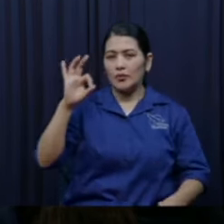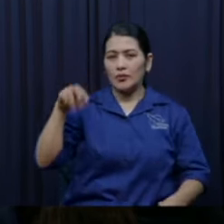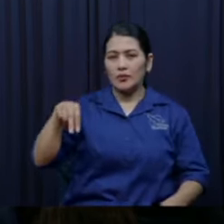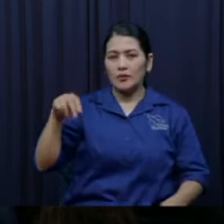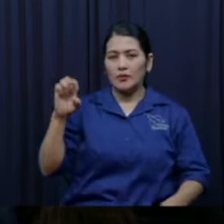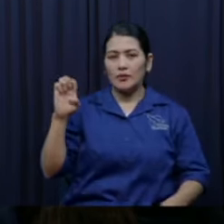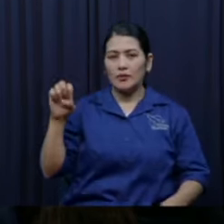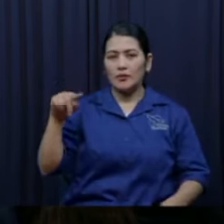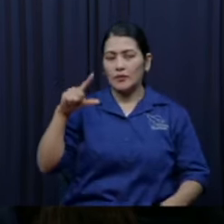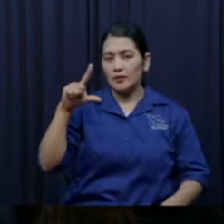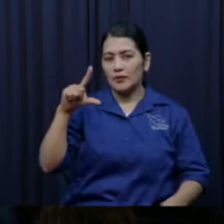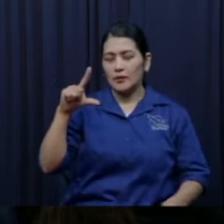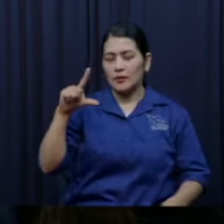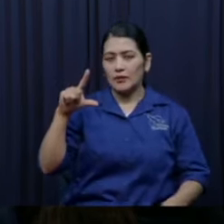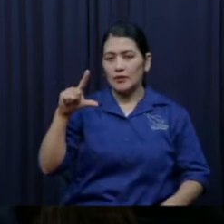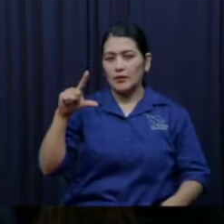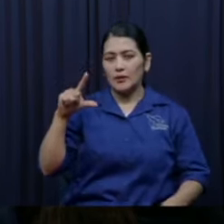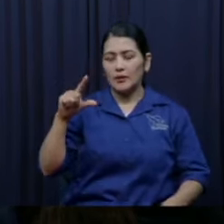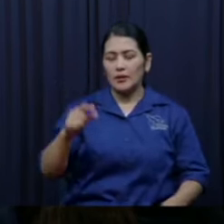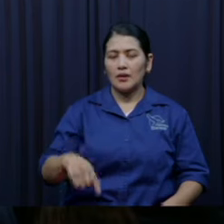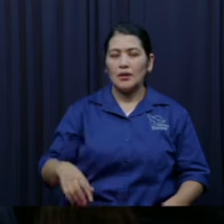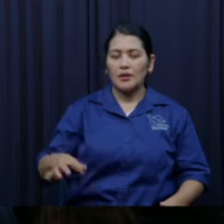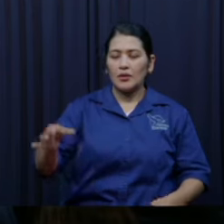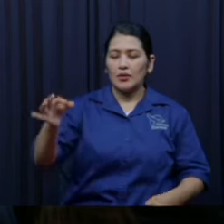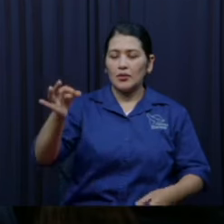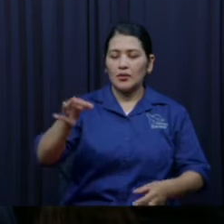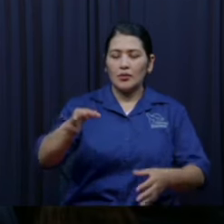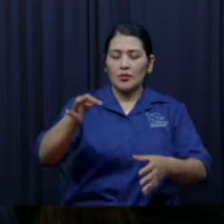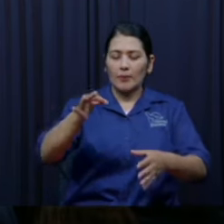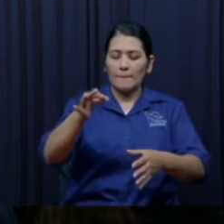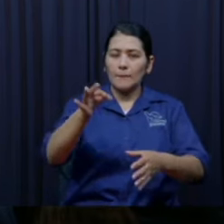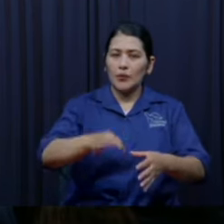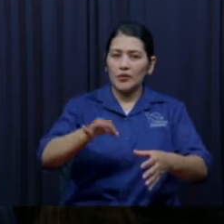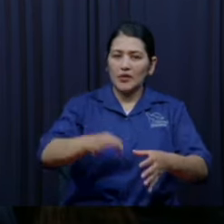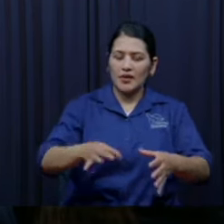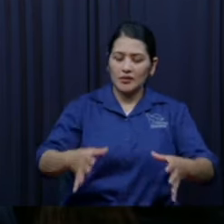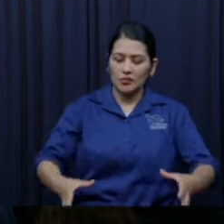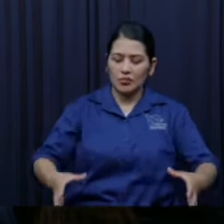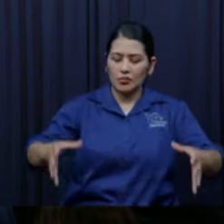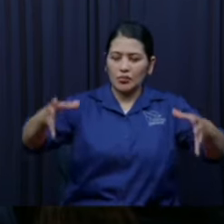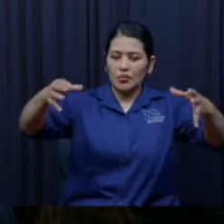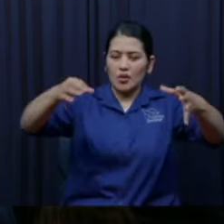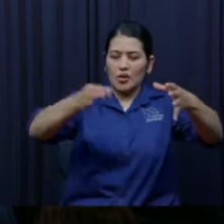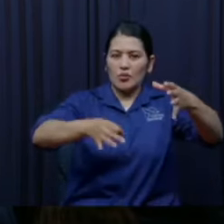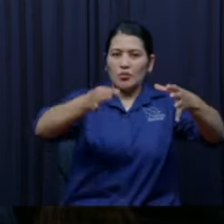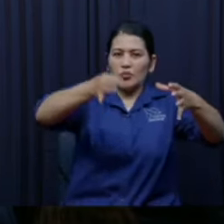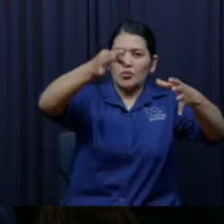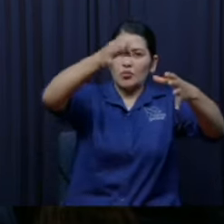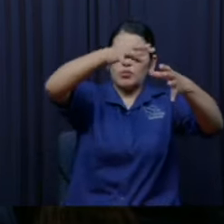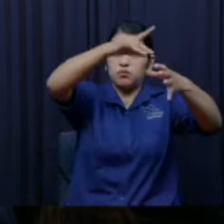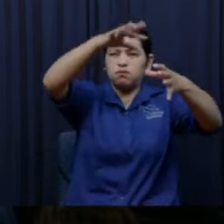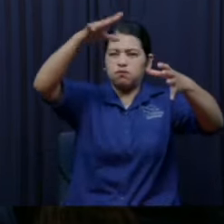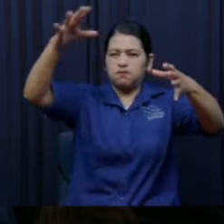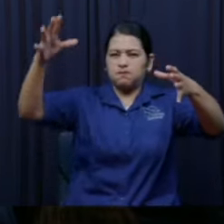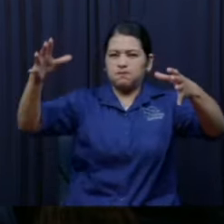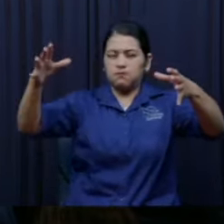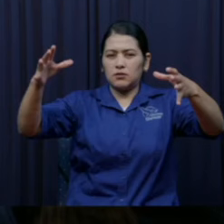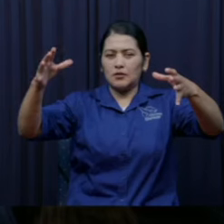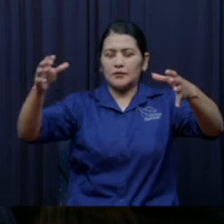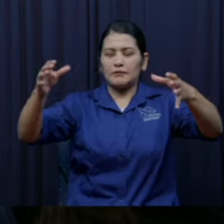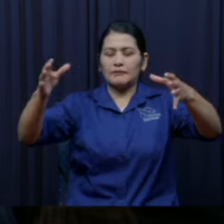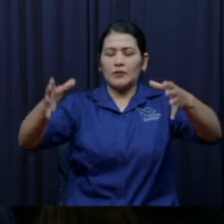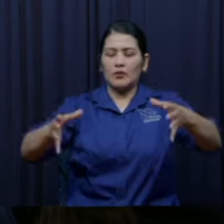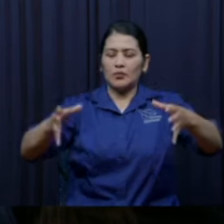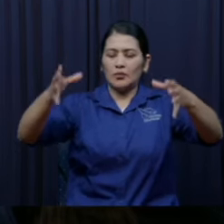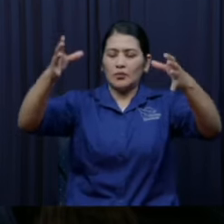estaba lleno de monedas no sé si lo llevaron con esa cosa de porque las monedas pesan más y